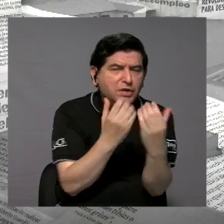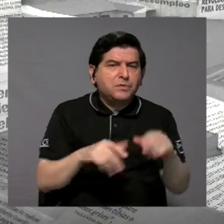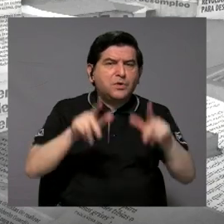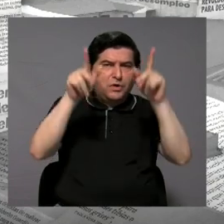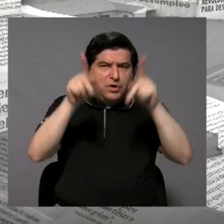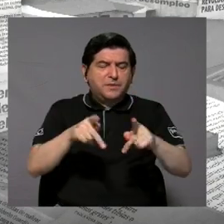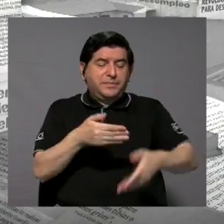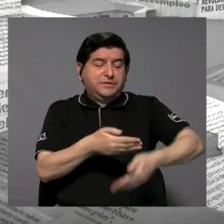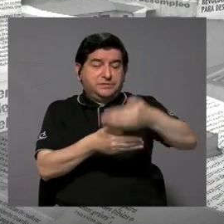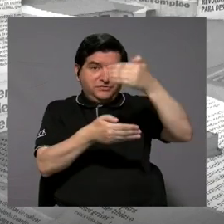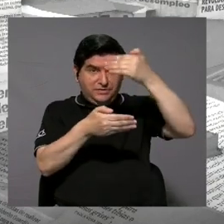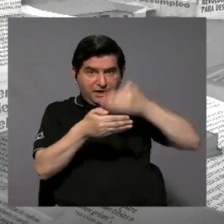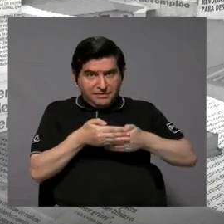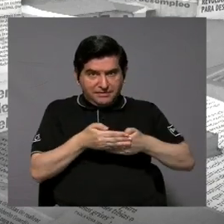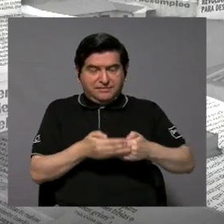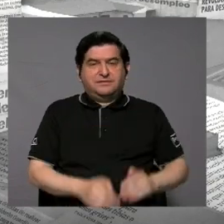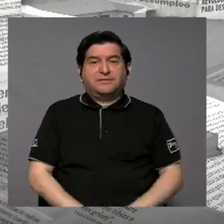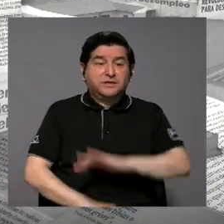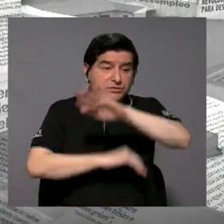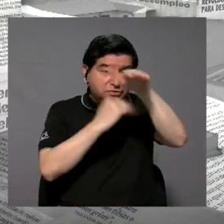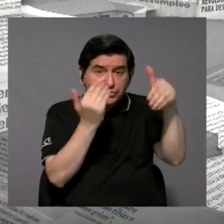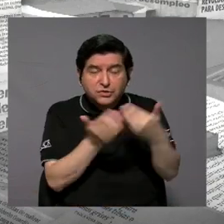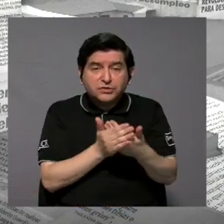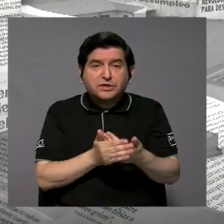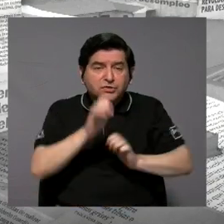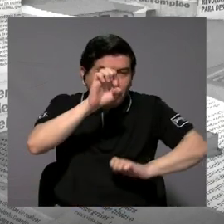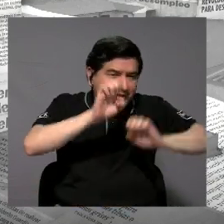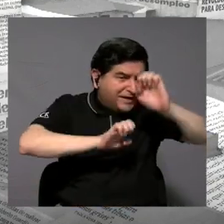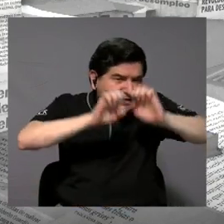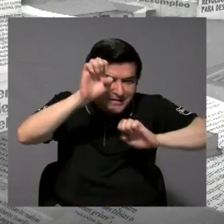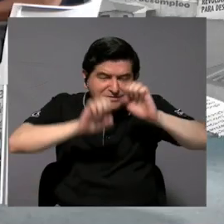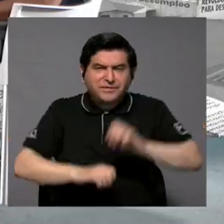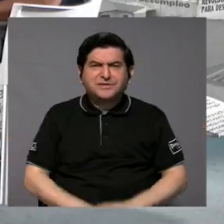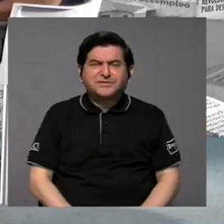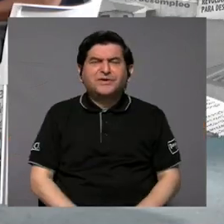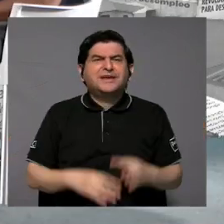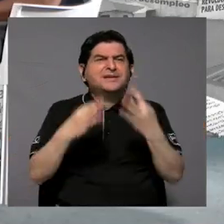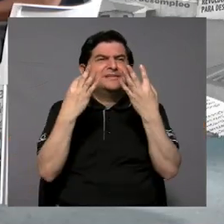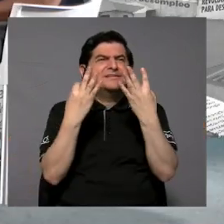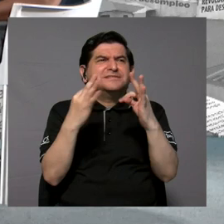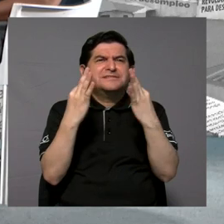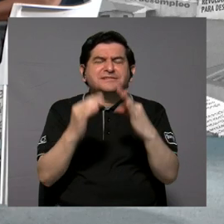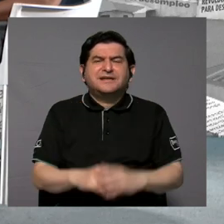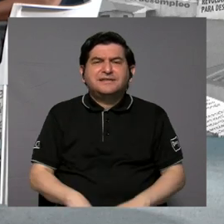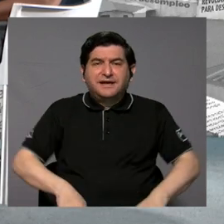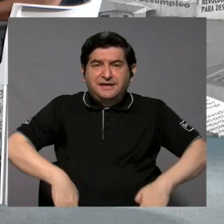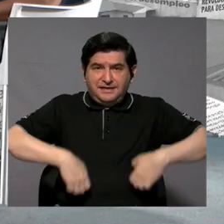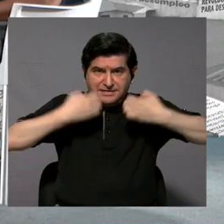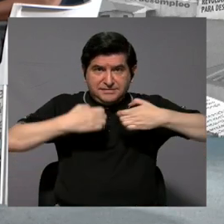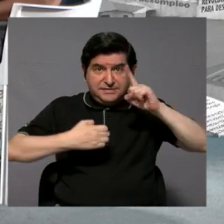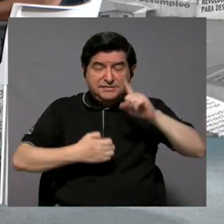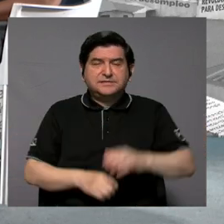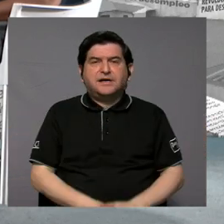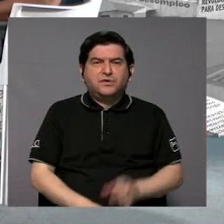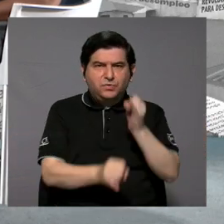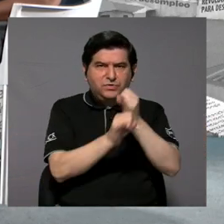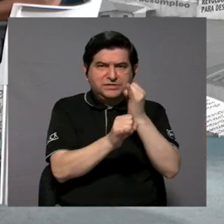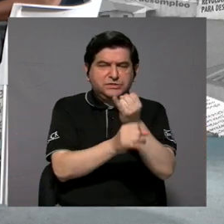y quienes están detrás de todo lo que es evaluación, es buscar que haya un ente